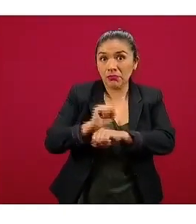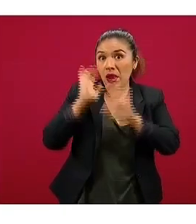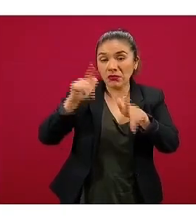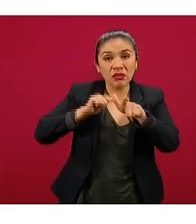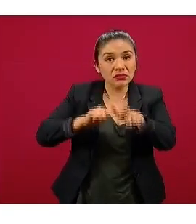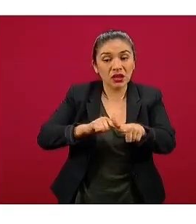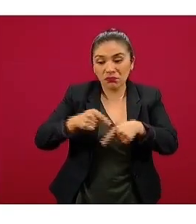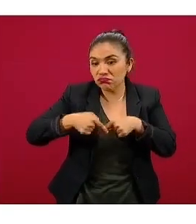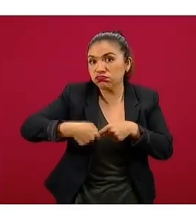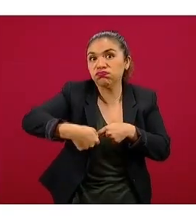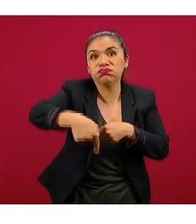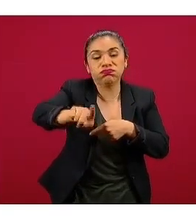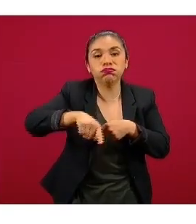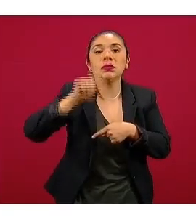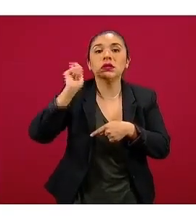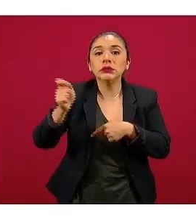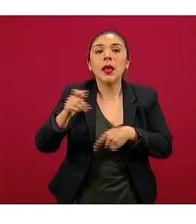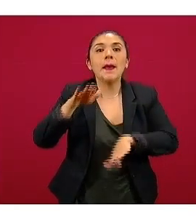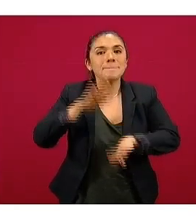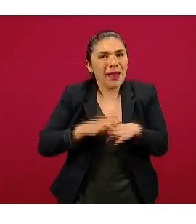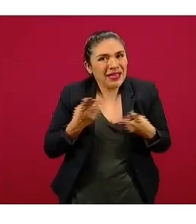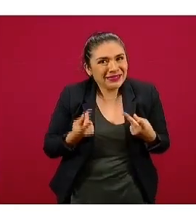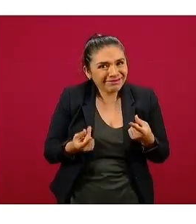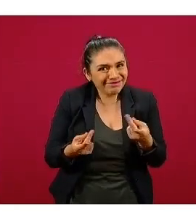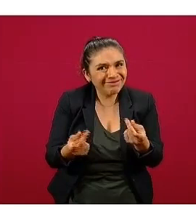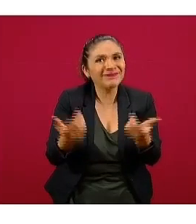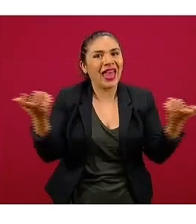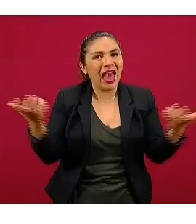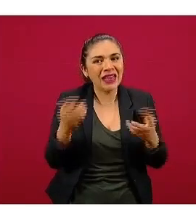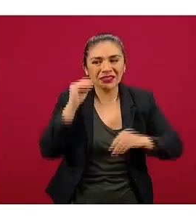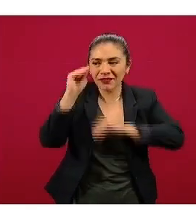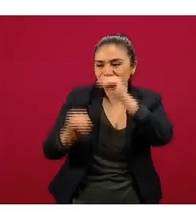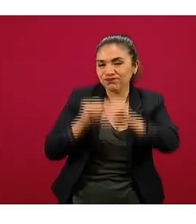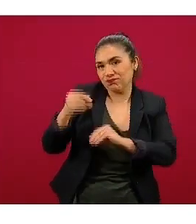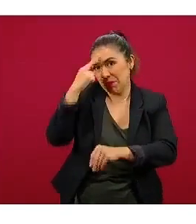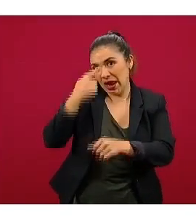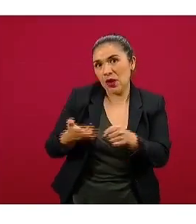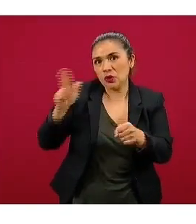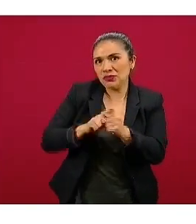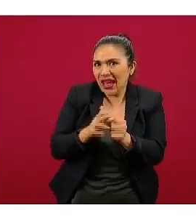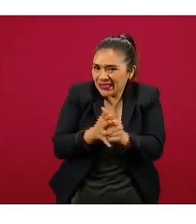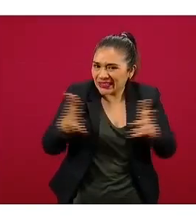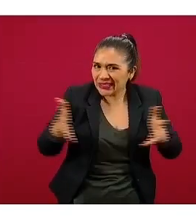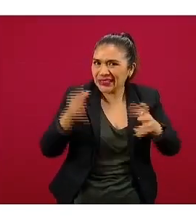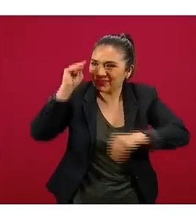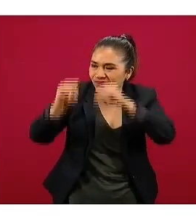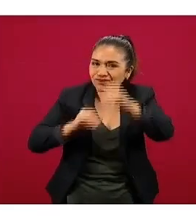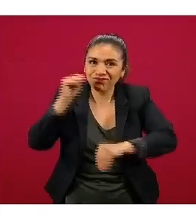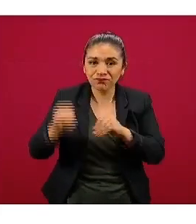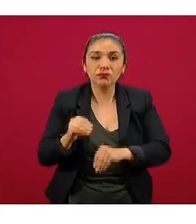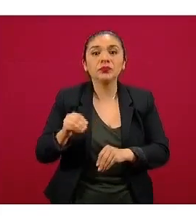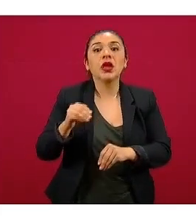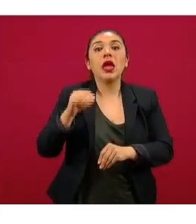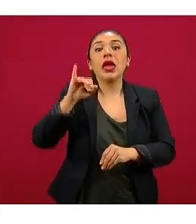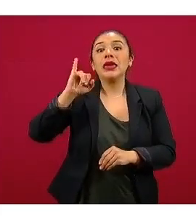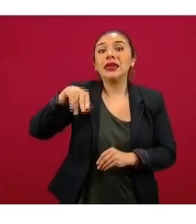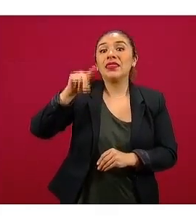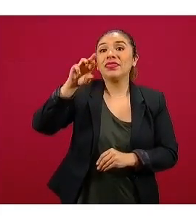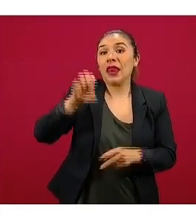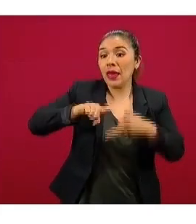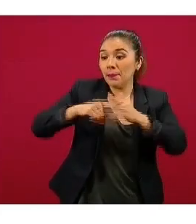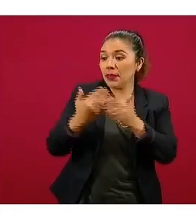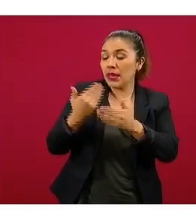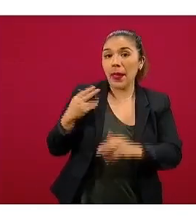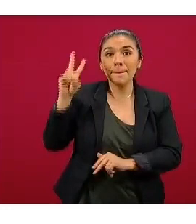continuarán durante la misma, es poder agilizar el proceso de reconversión y expansión hospitalaria. El INDRE, desde el viernes